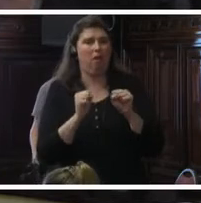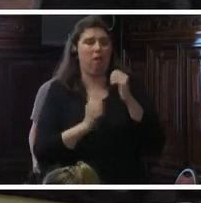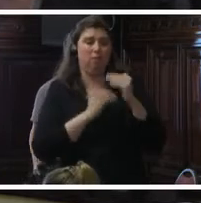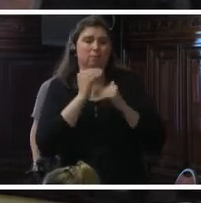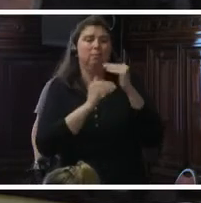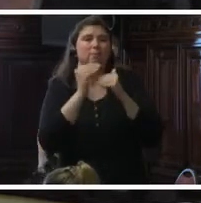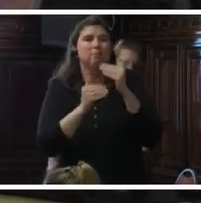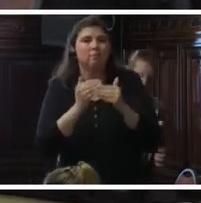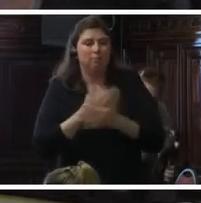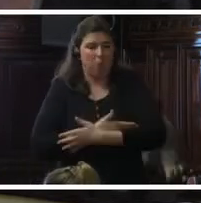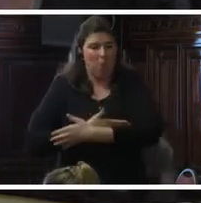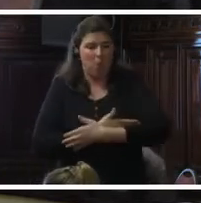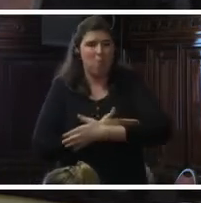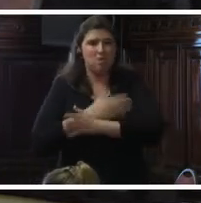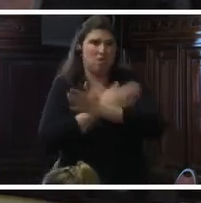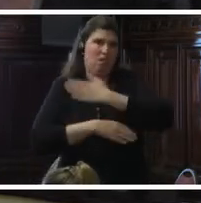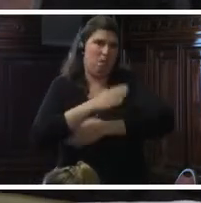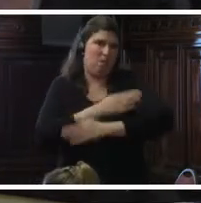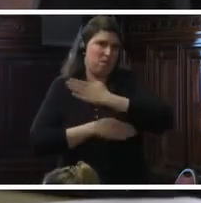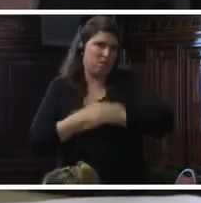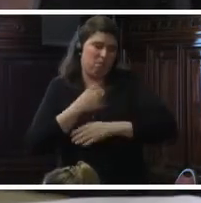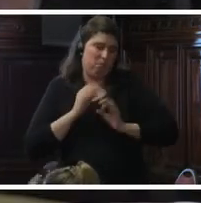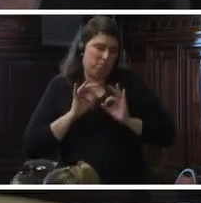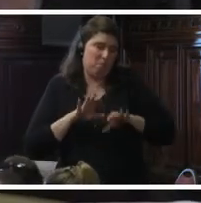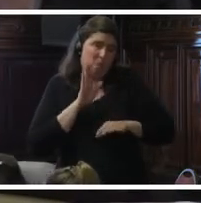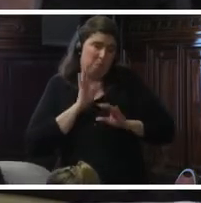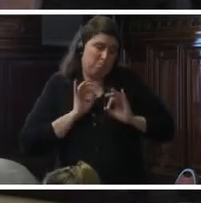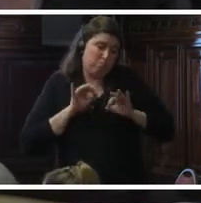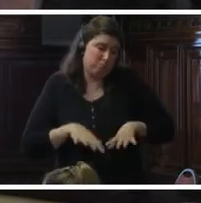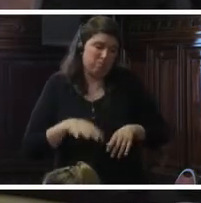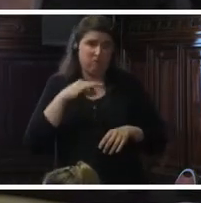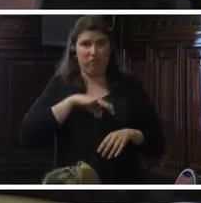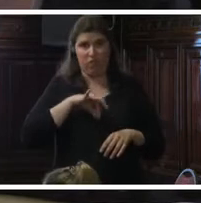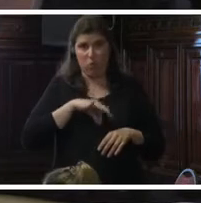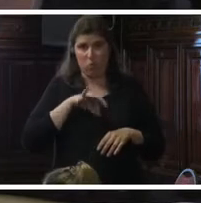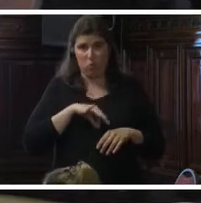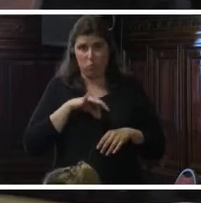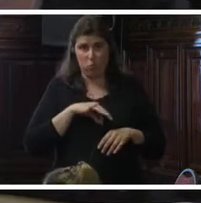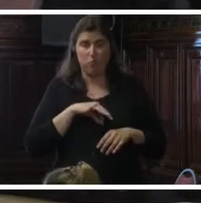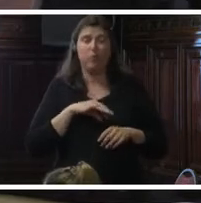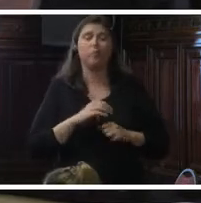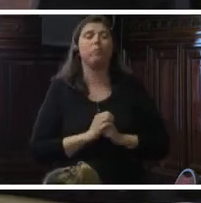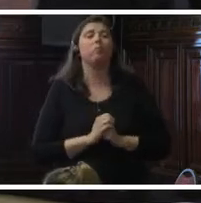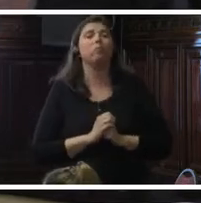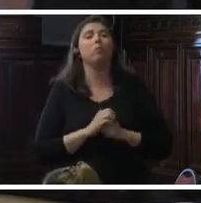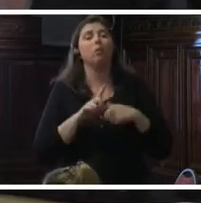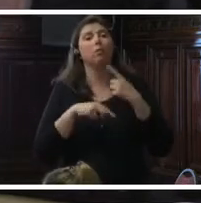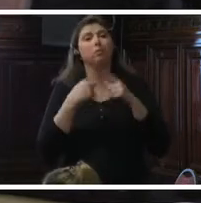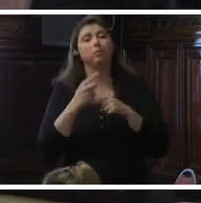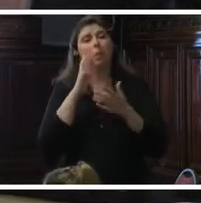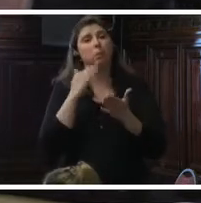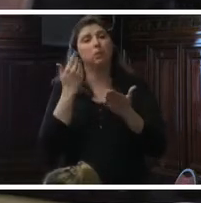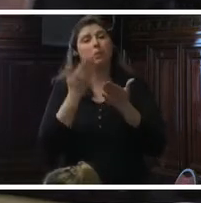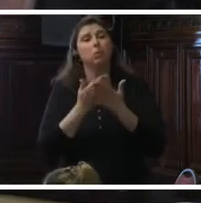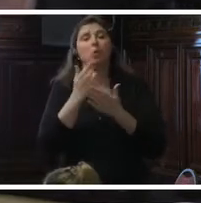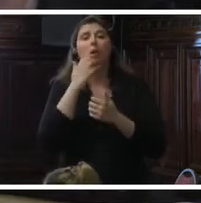discapacidad y que a su vez facilite las vidas de las madres, familias y cuidadoras. A continuación, presentaremos los